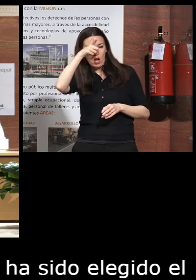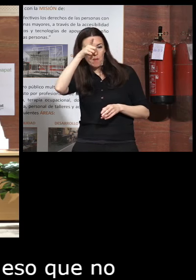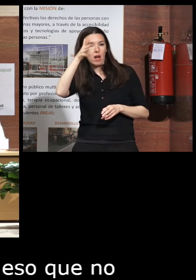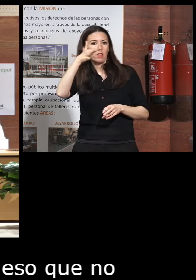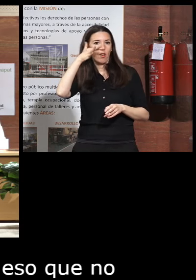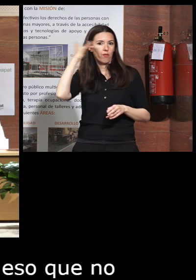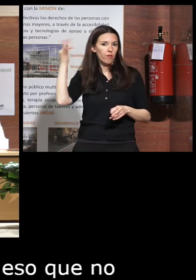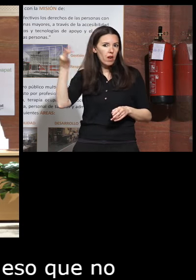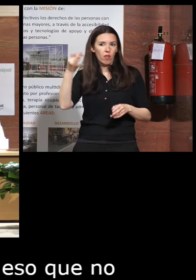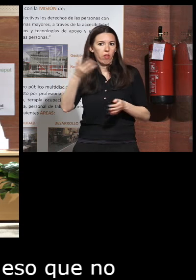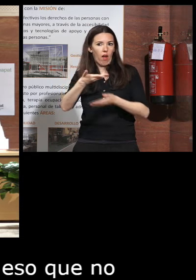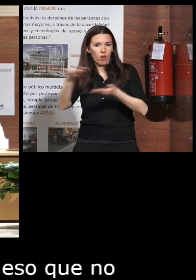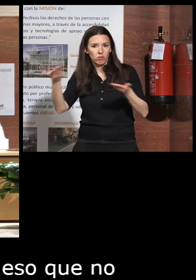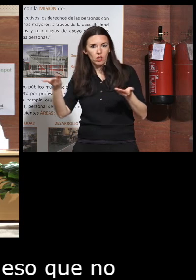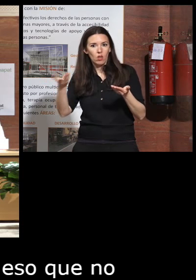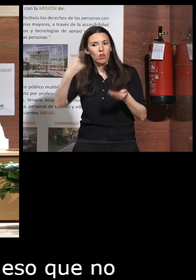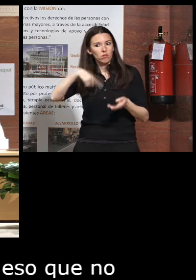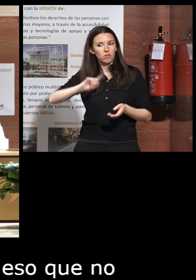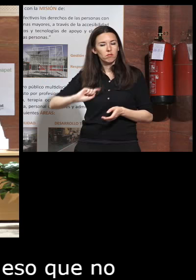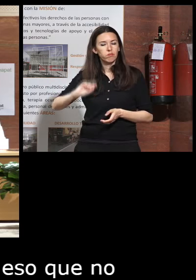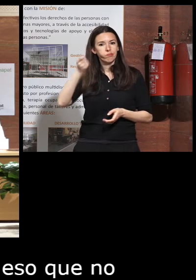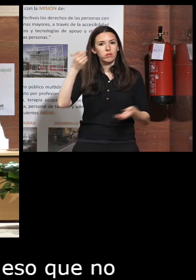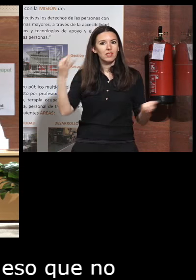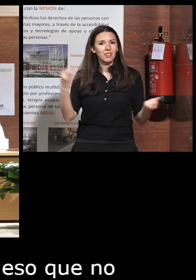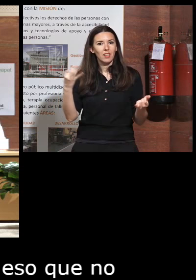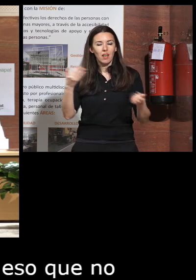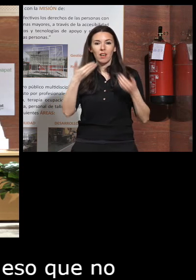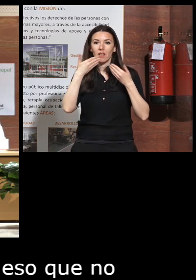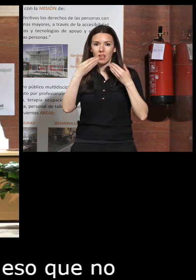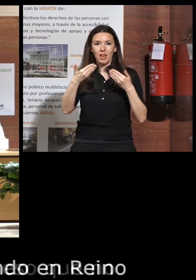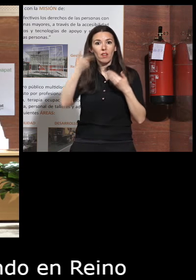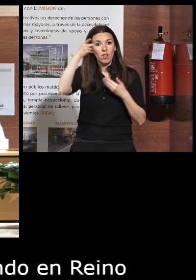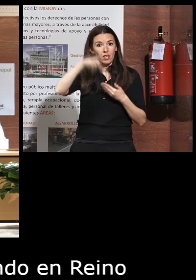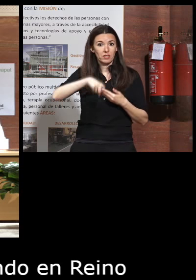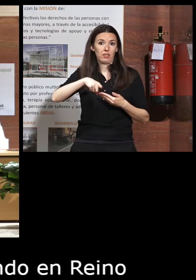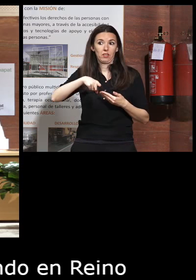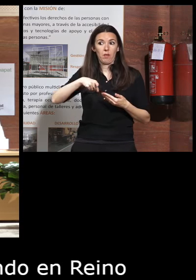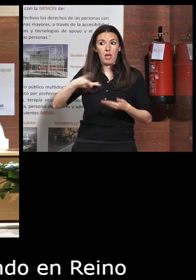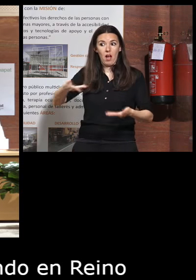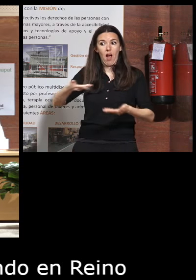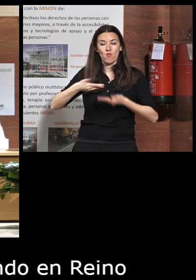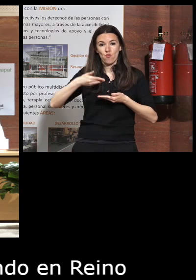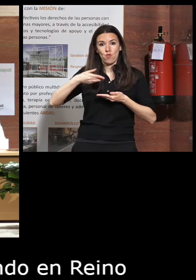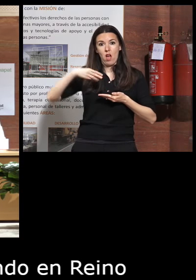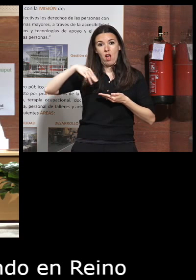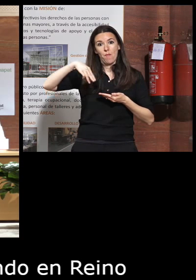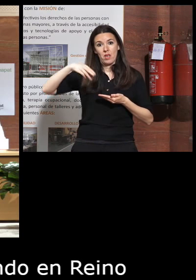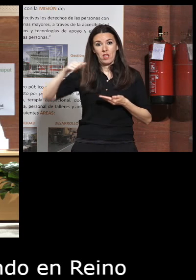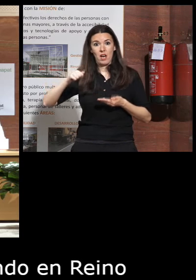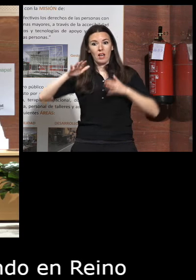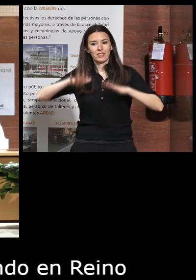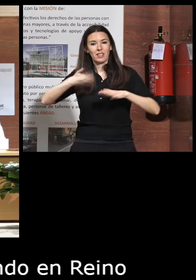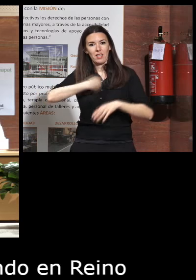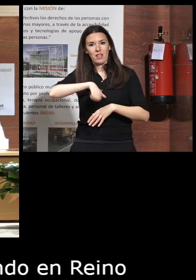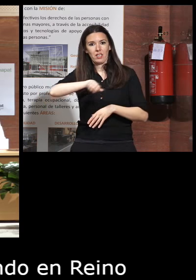Francia o en Asia y hemos conseguido gracias entre otros a la ayuda de Miguel Ángel que se fijen en España por la